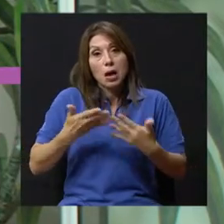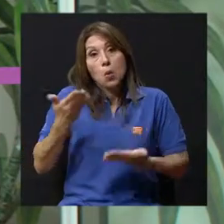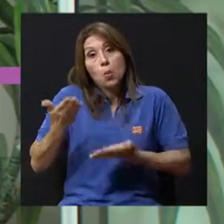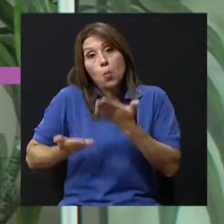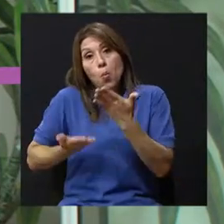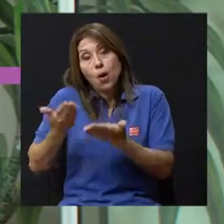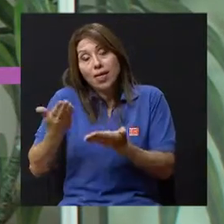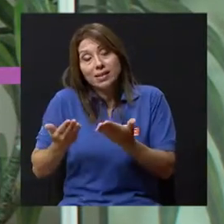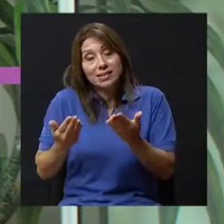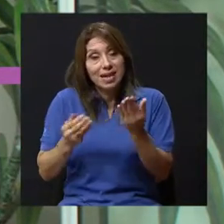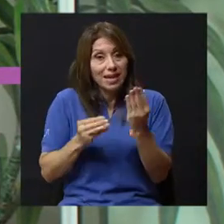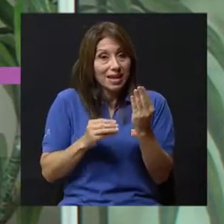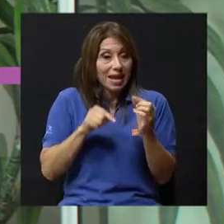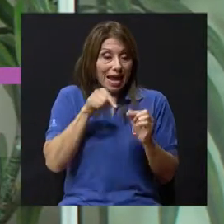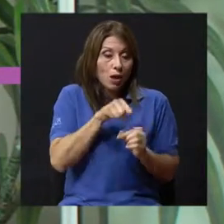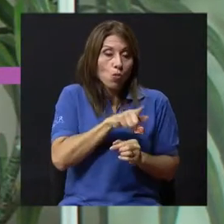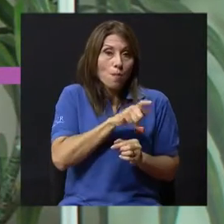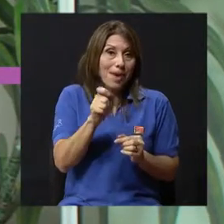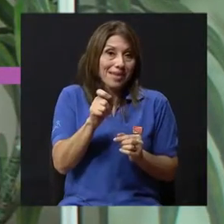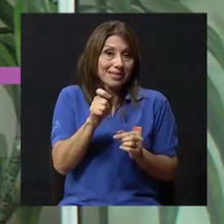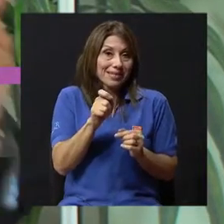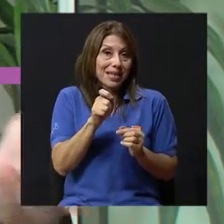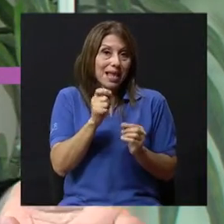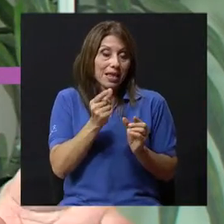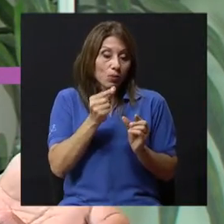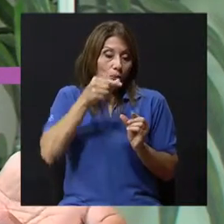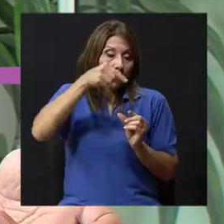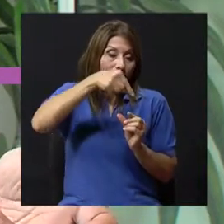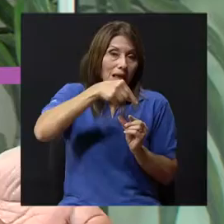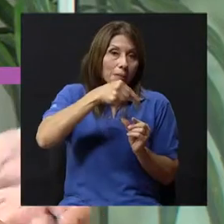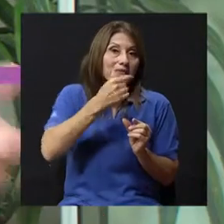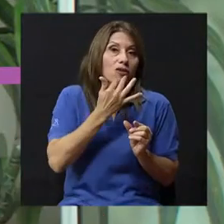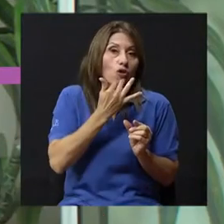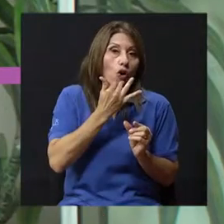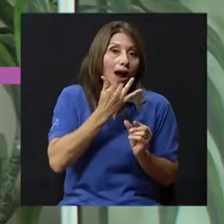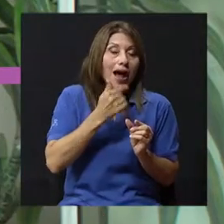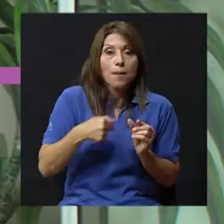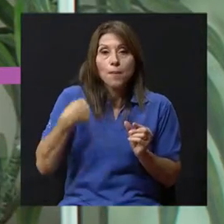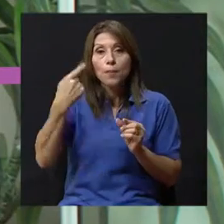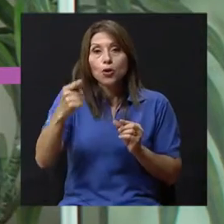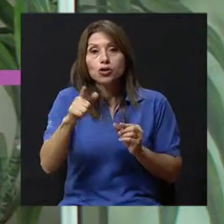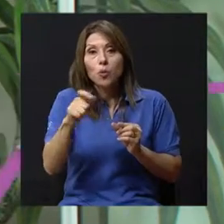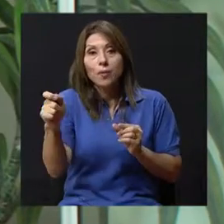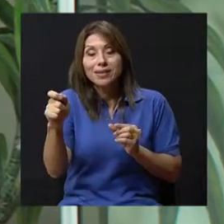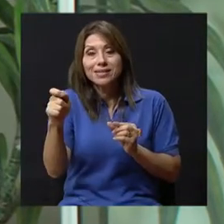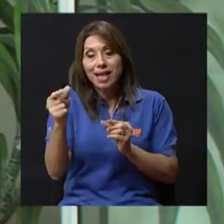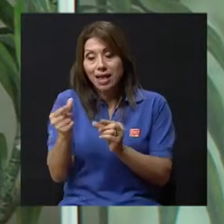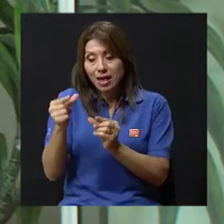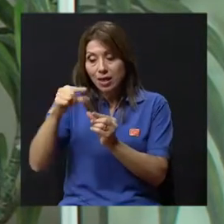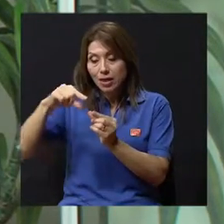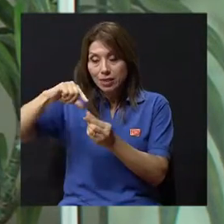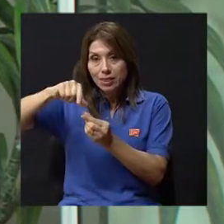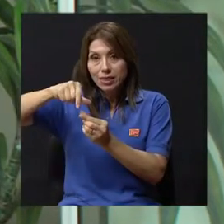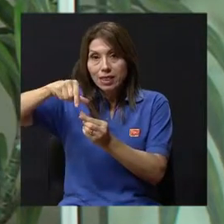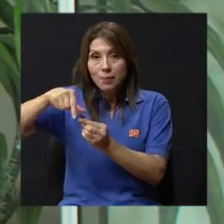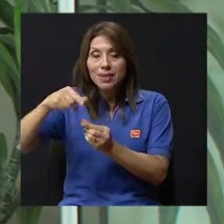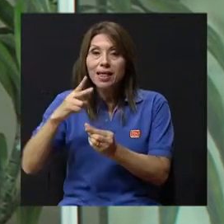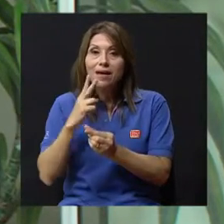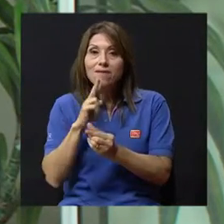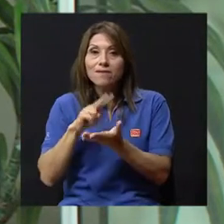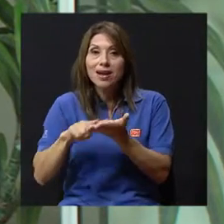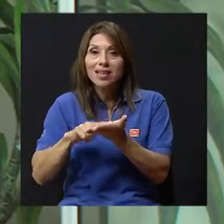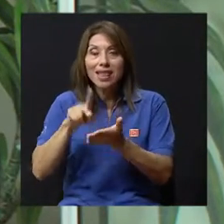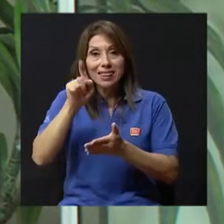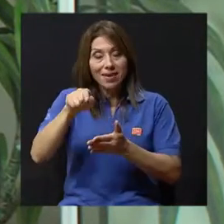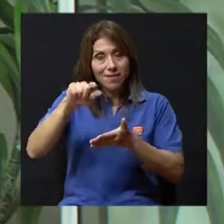sea de tapita roja este mes y puede ser que el mes entrante sea de tapita verde. Entonces, deben aprenderse el